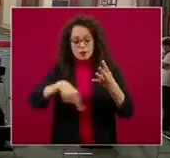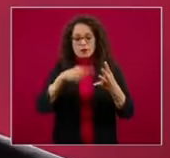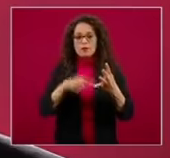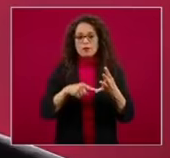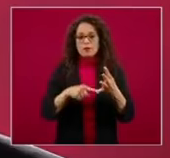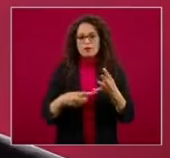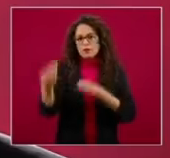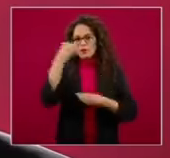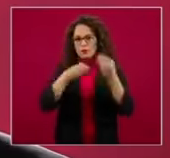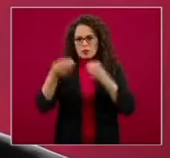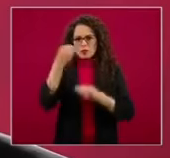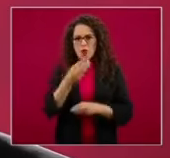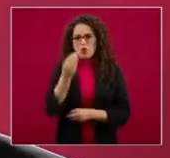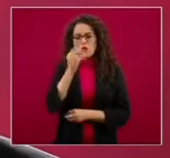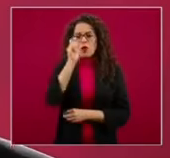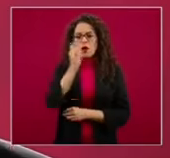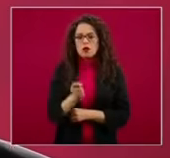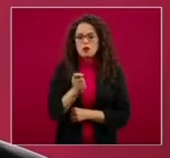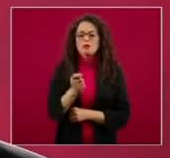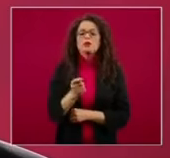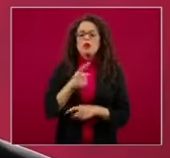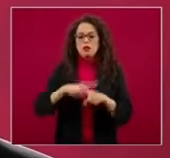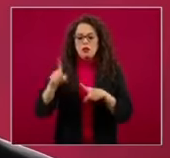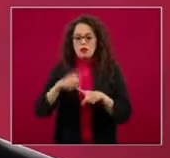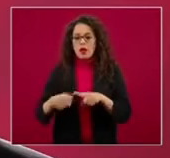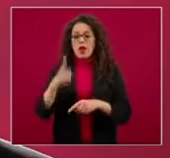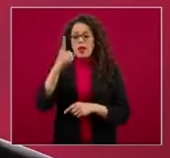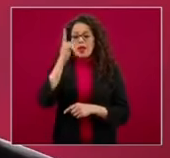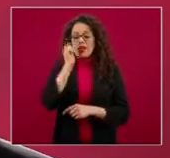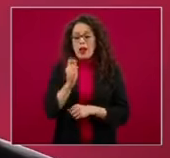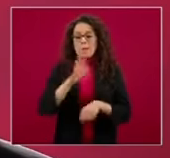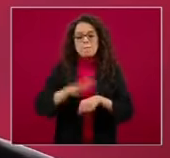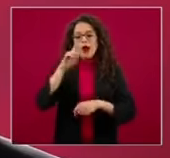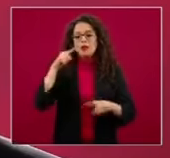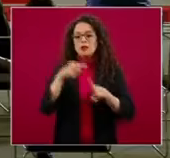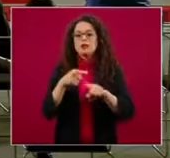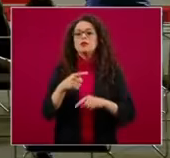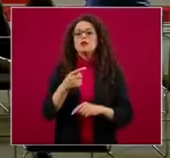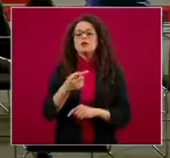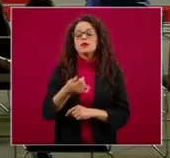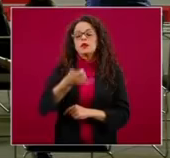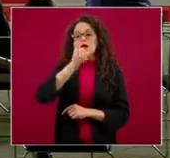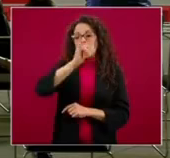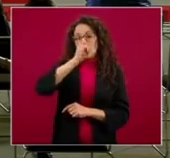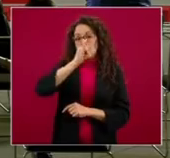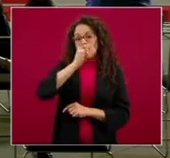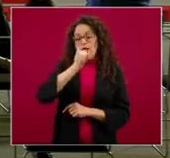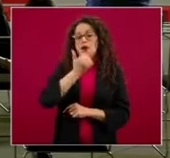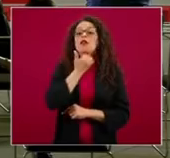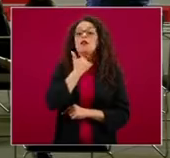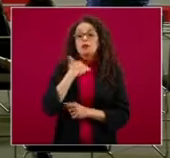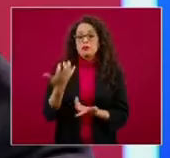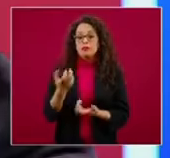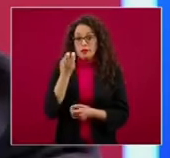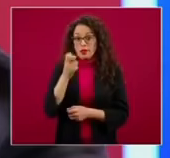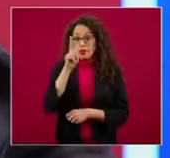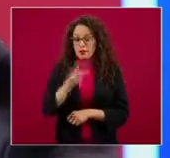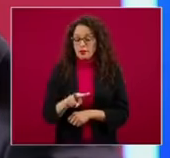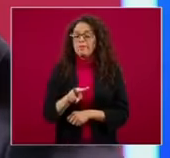el consumo excesivo de alcohol, entre algunos de los elementos que se comentaron esta mañana. Entonces, son retos muy grandes.